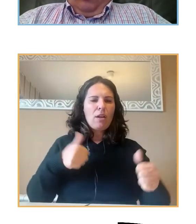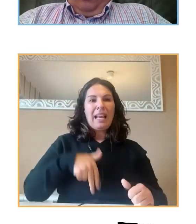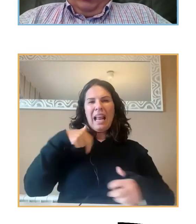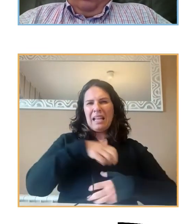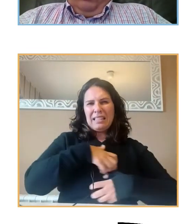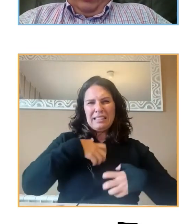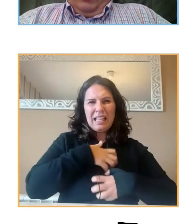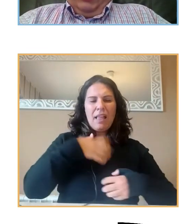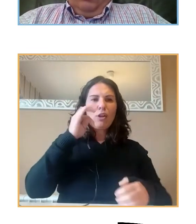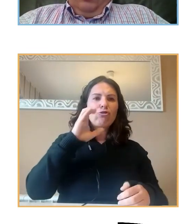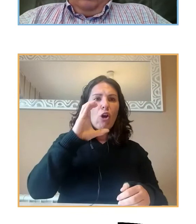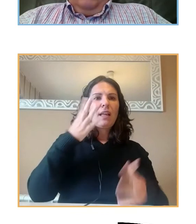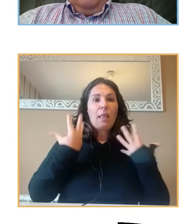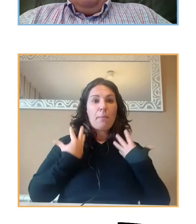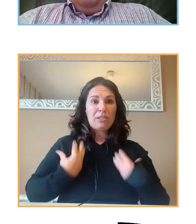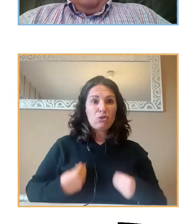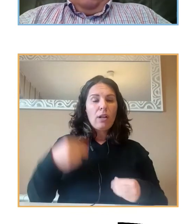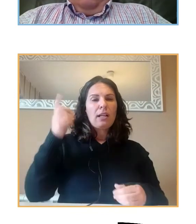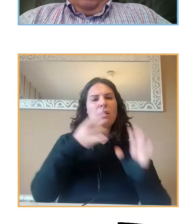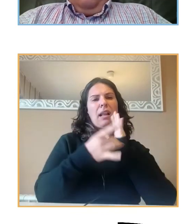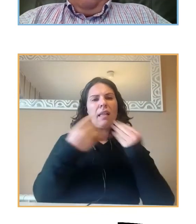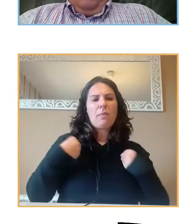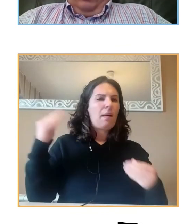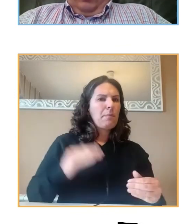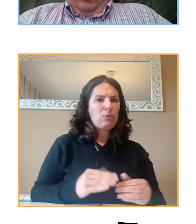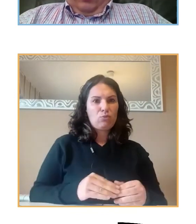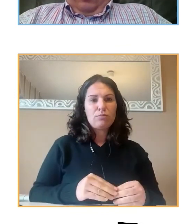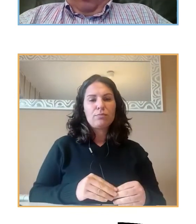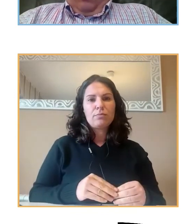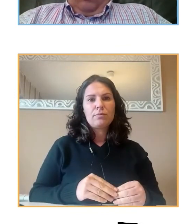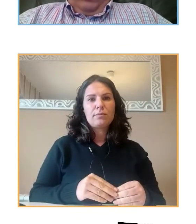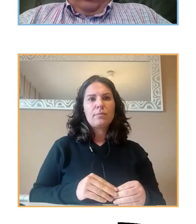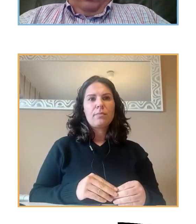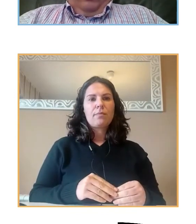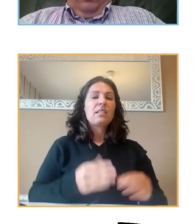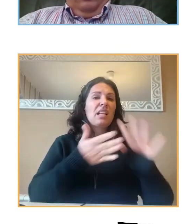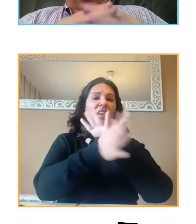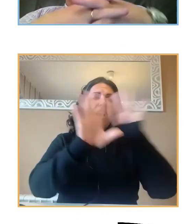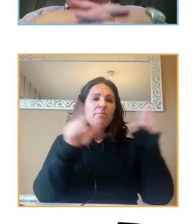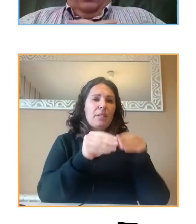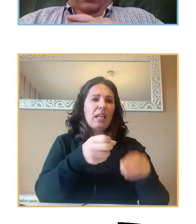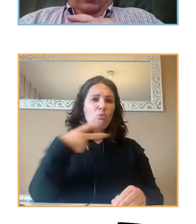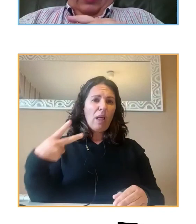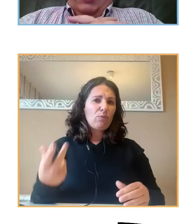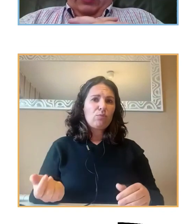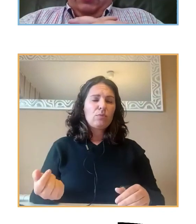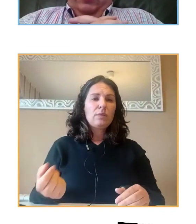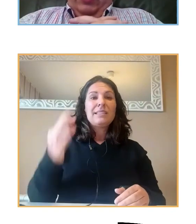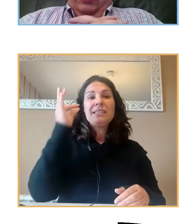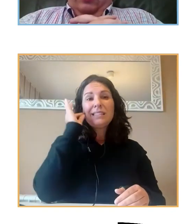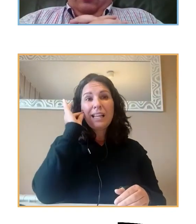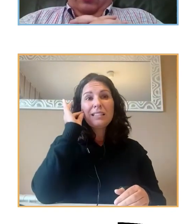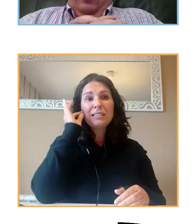compulsivo, depresión, y menor calidad de vida. Podemos concluir que las chicas tienen